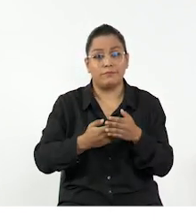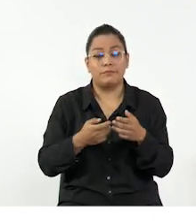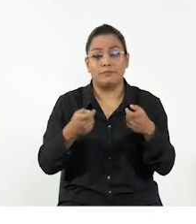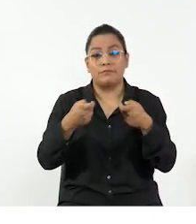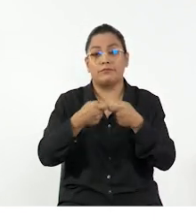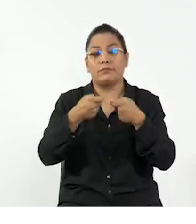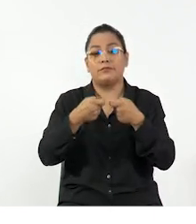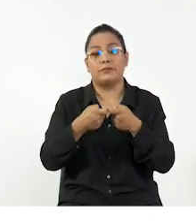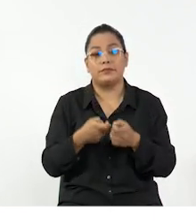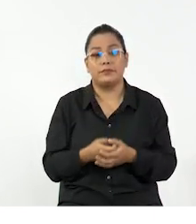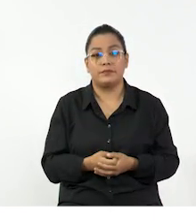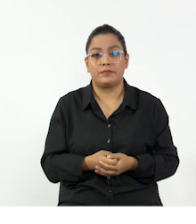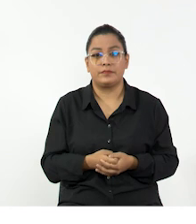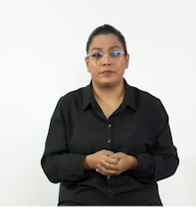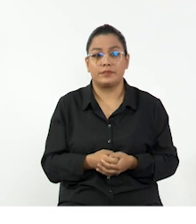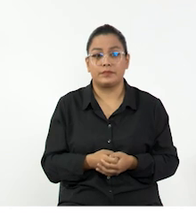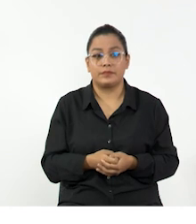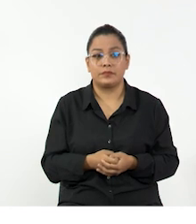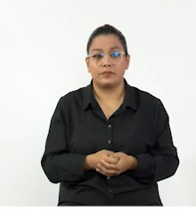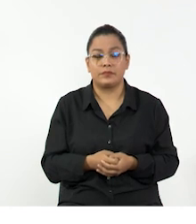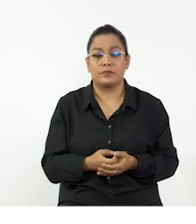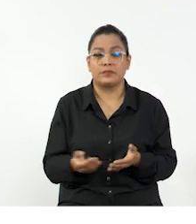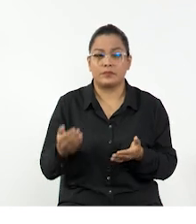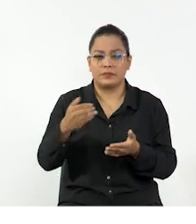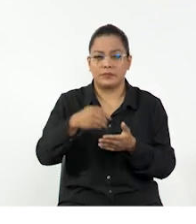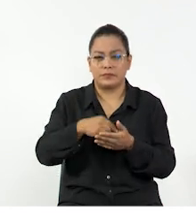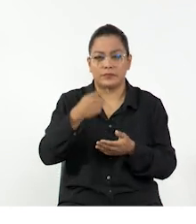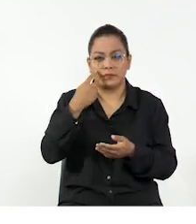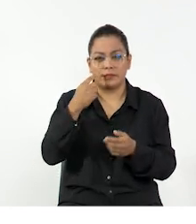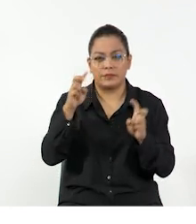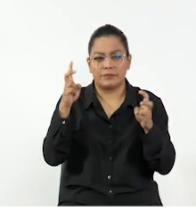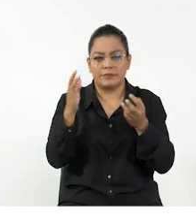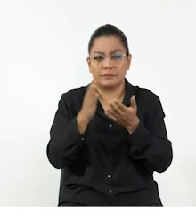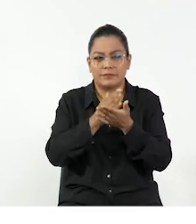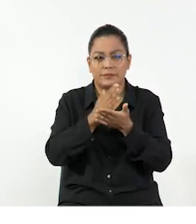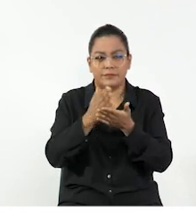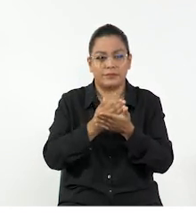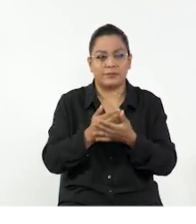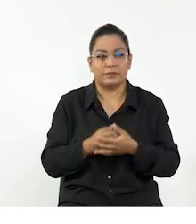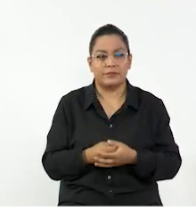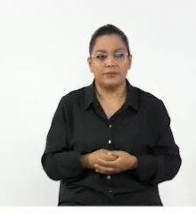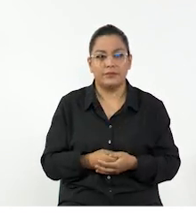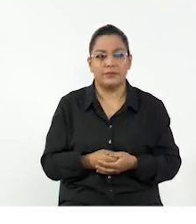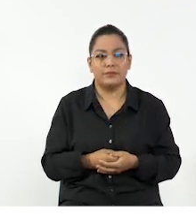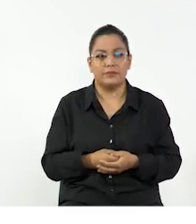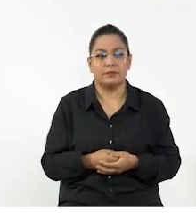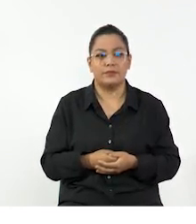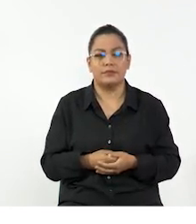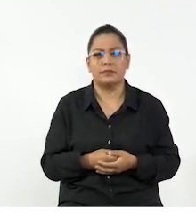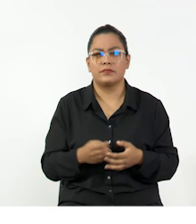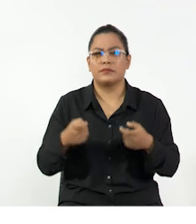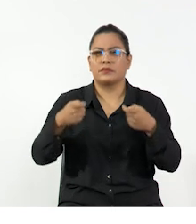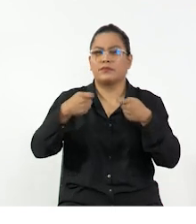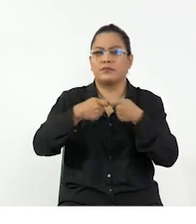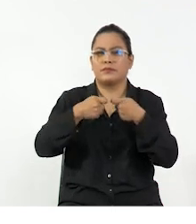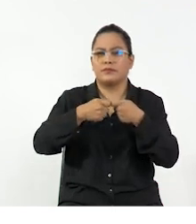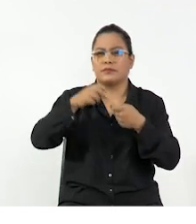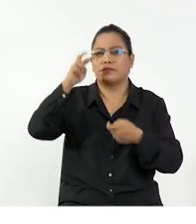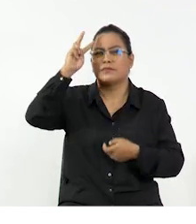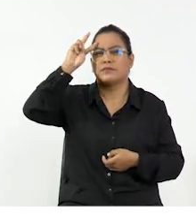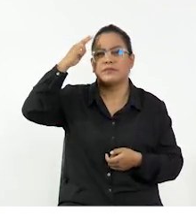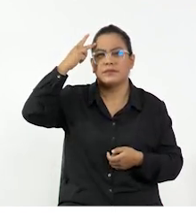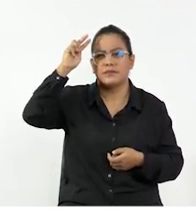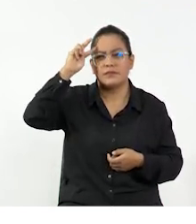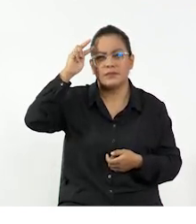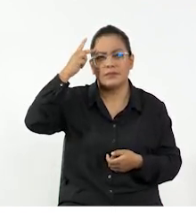Ahora, regresamos a lo que estamos estudiando, definiendo qué